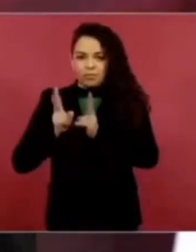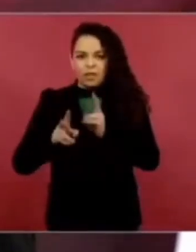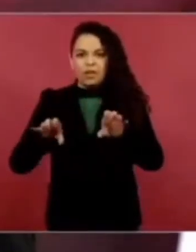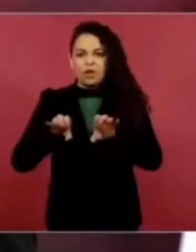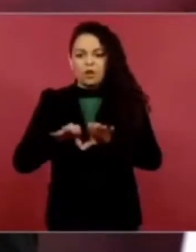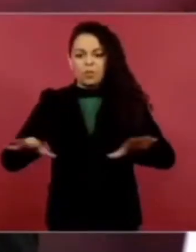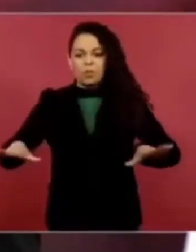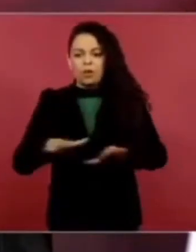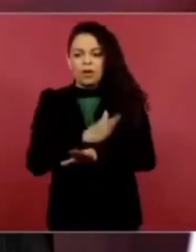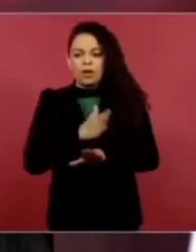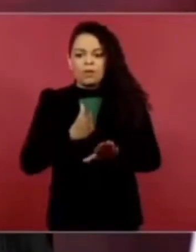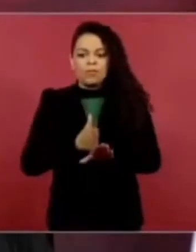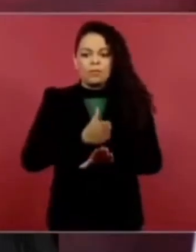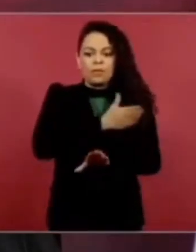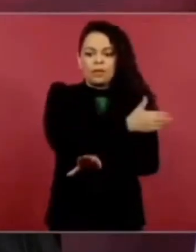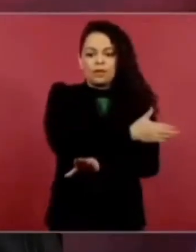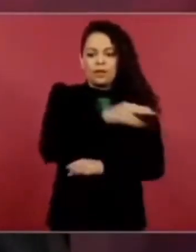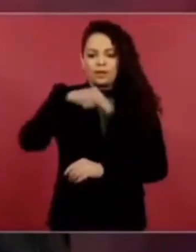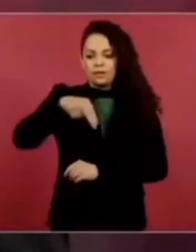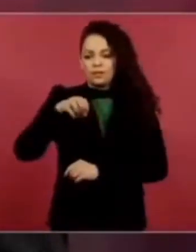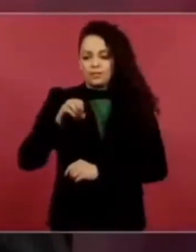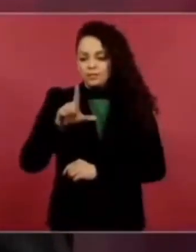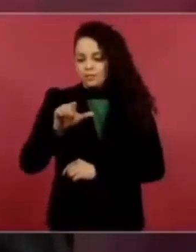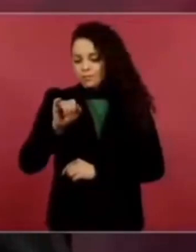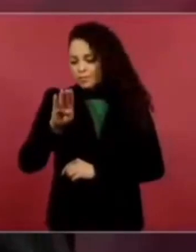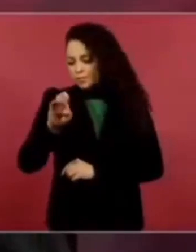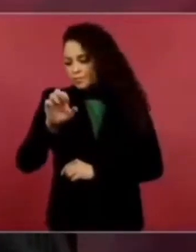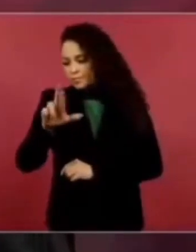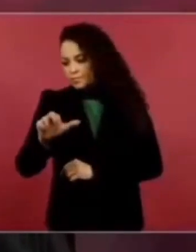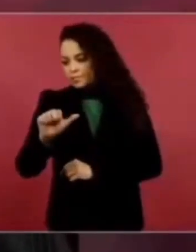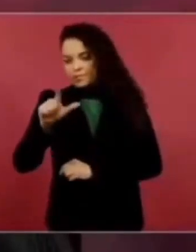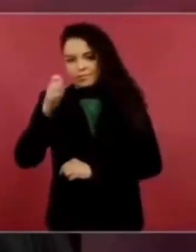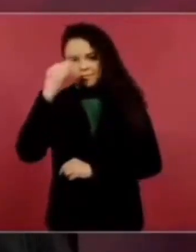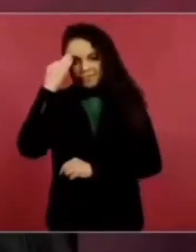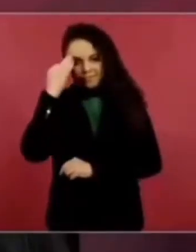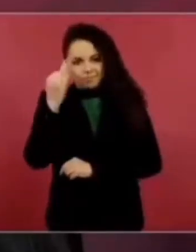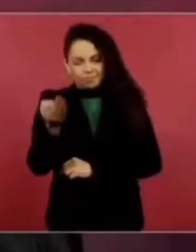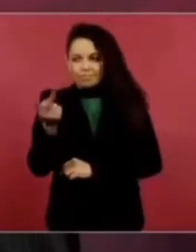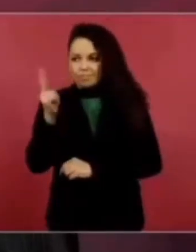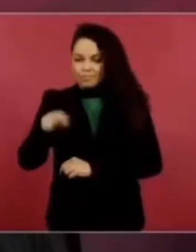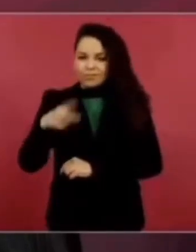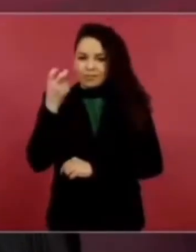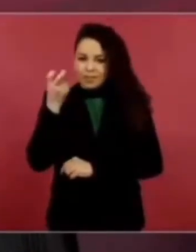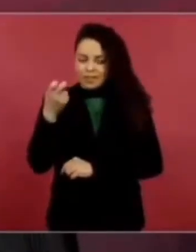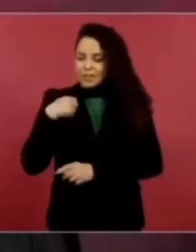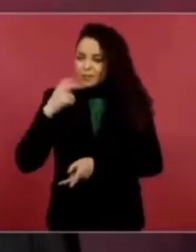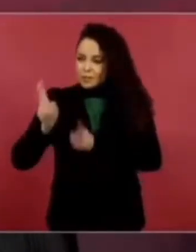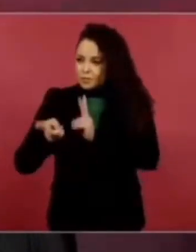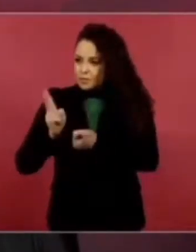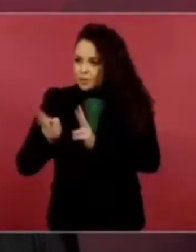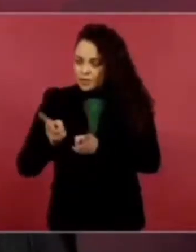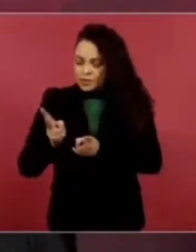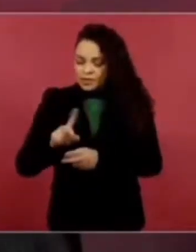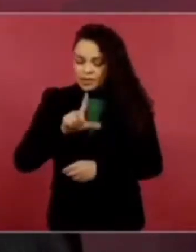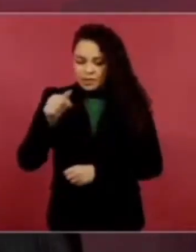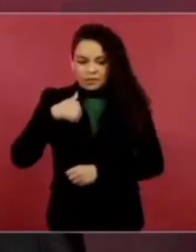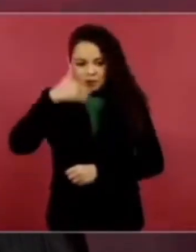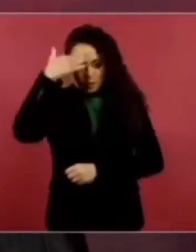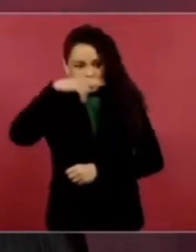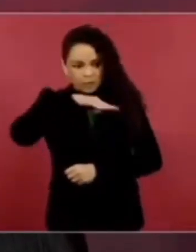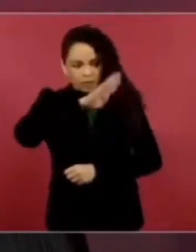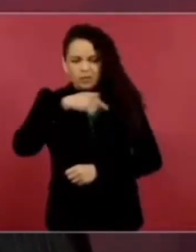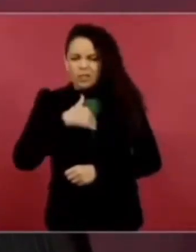Cuando yo le estoy diciendo que la política neoliberal no es opción, no es